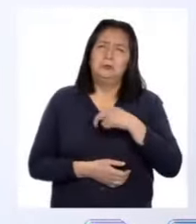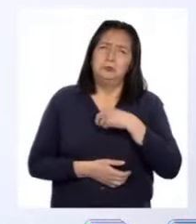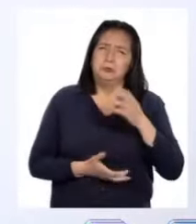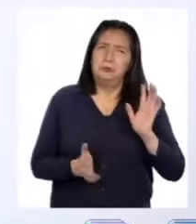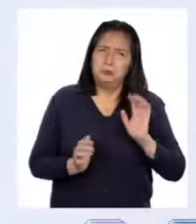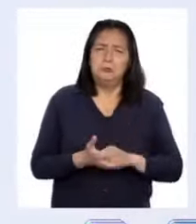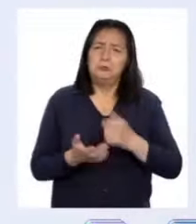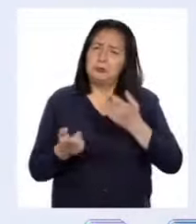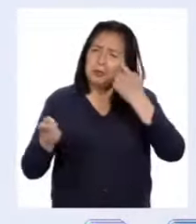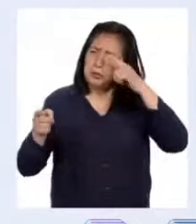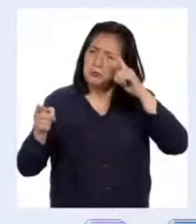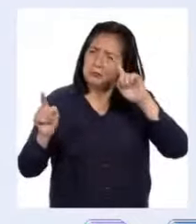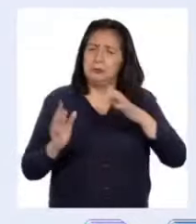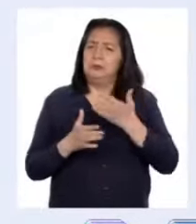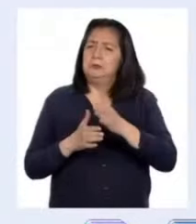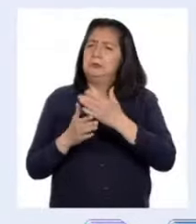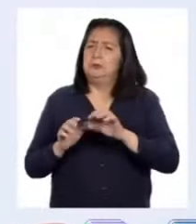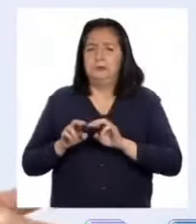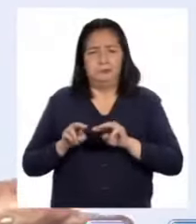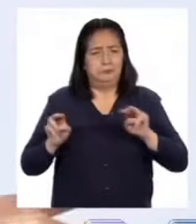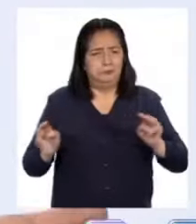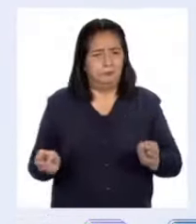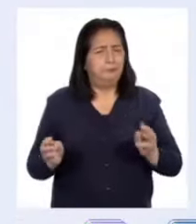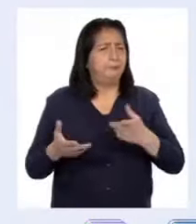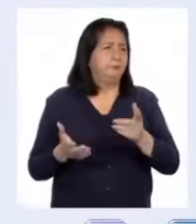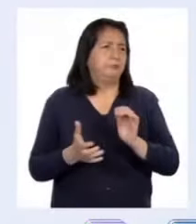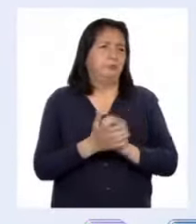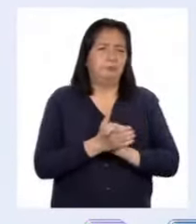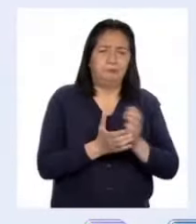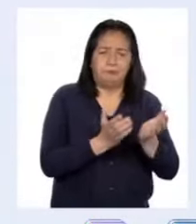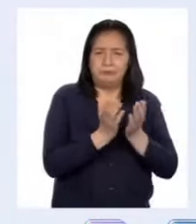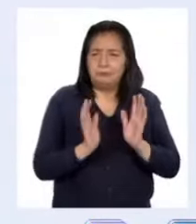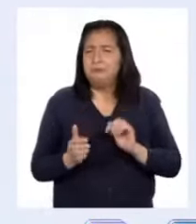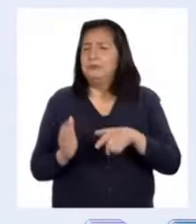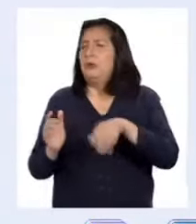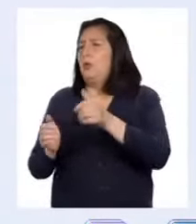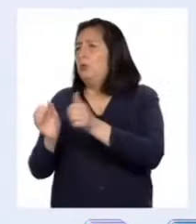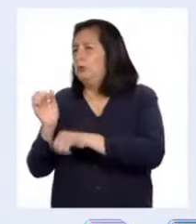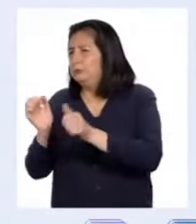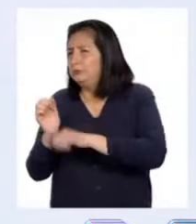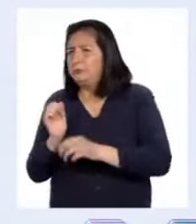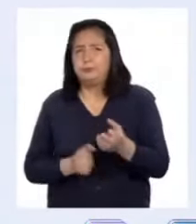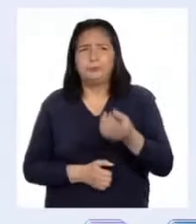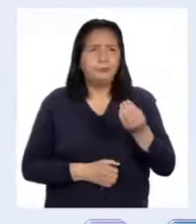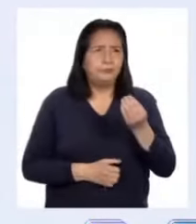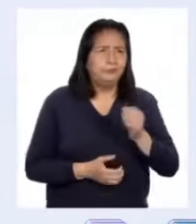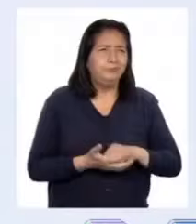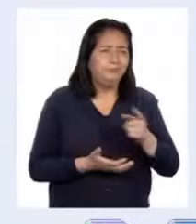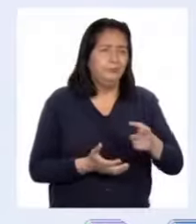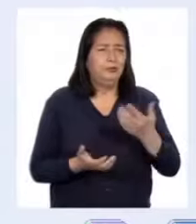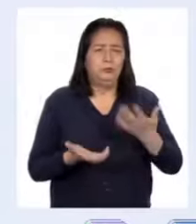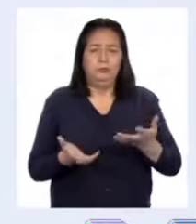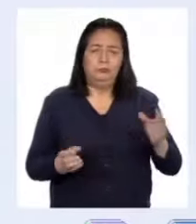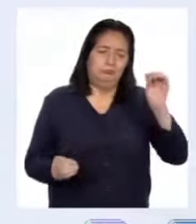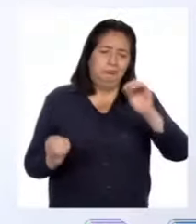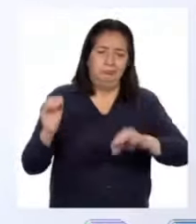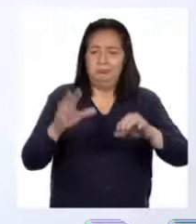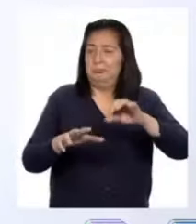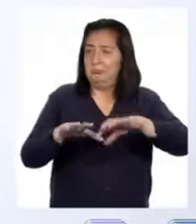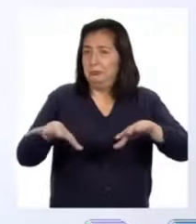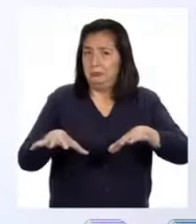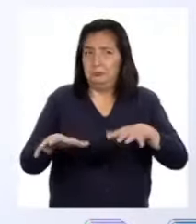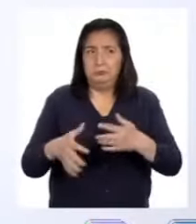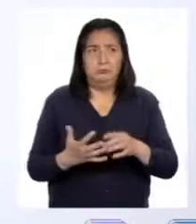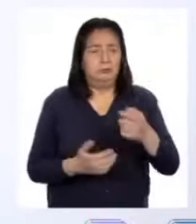que llegar a acuerdos para compartir una mesa con nuestros compañeros o hermanos porque estos ponían sus cosas en una zona